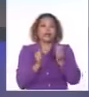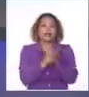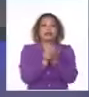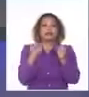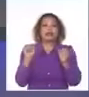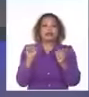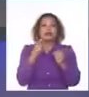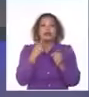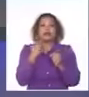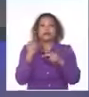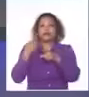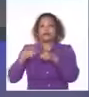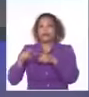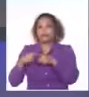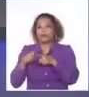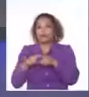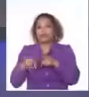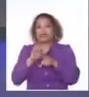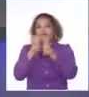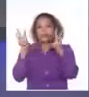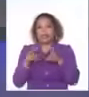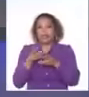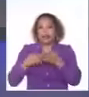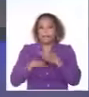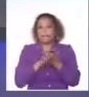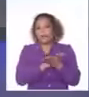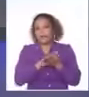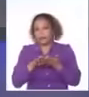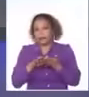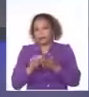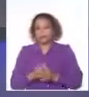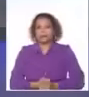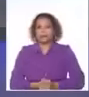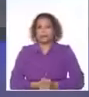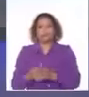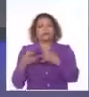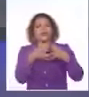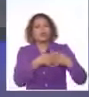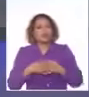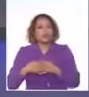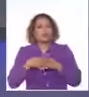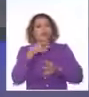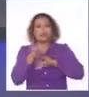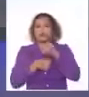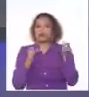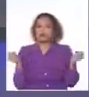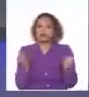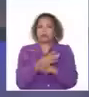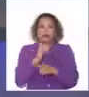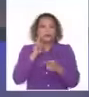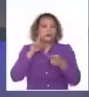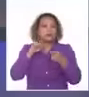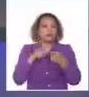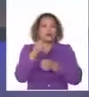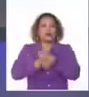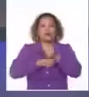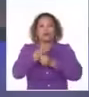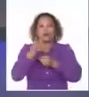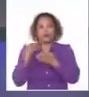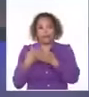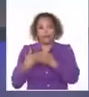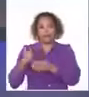cientos de herramientas y sitios web. El gobierno de los Estados Unidos ha sido explícito en su intención de utilizar a este sector